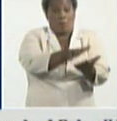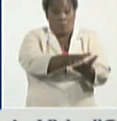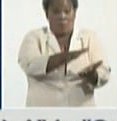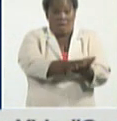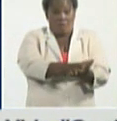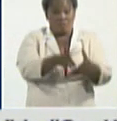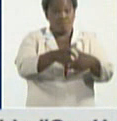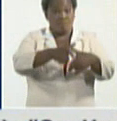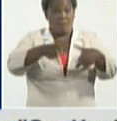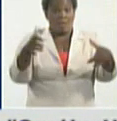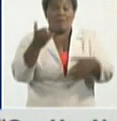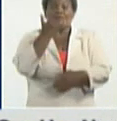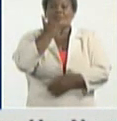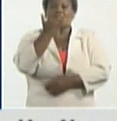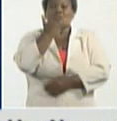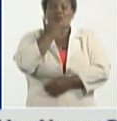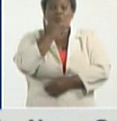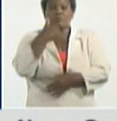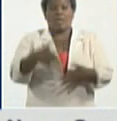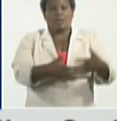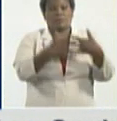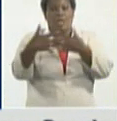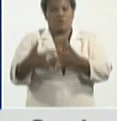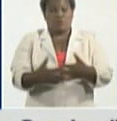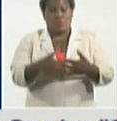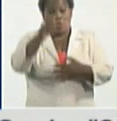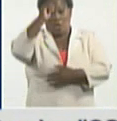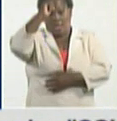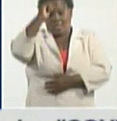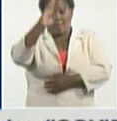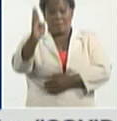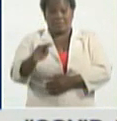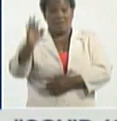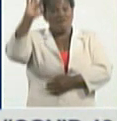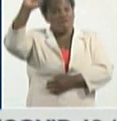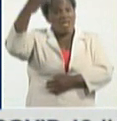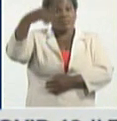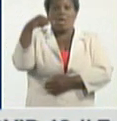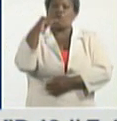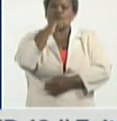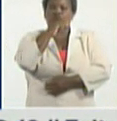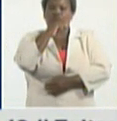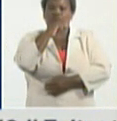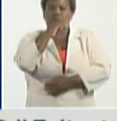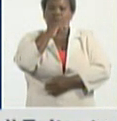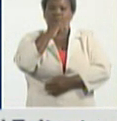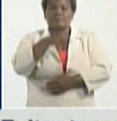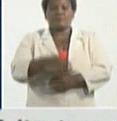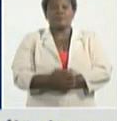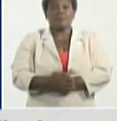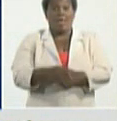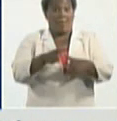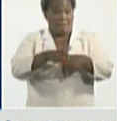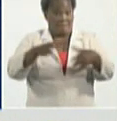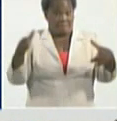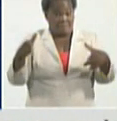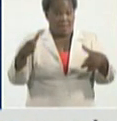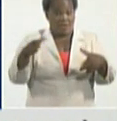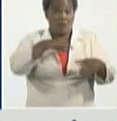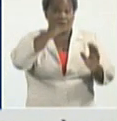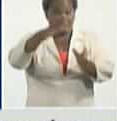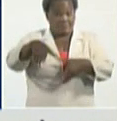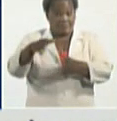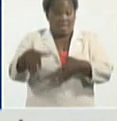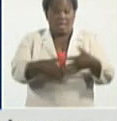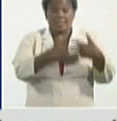las mayores incidencias Estados Unidos la India Brasil Francia y Rusia y el mayor número de fallecidos Estados